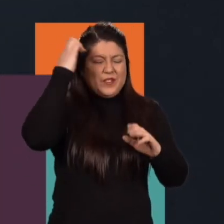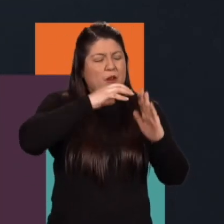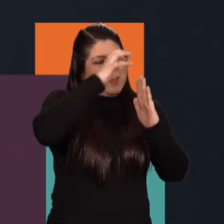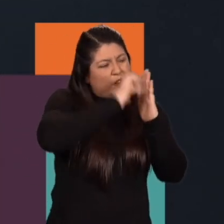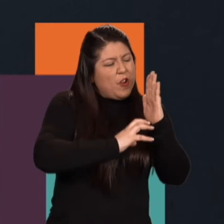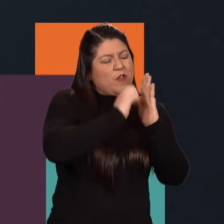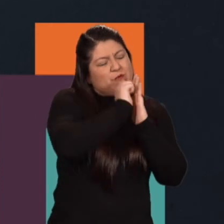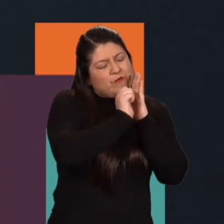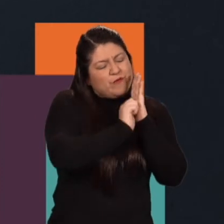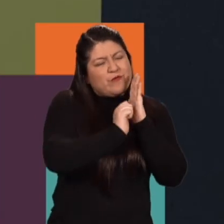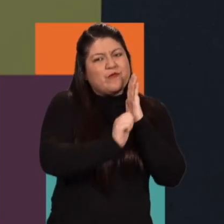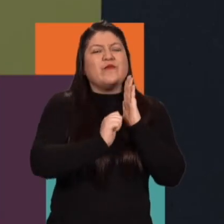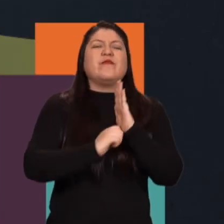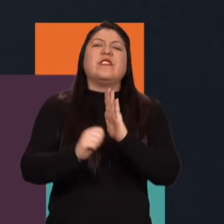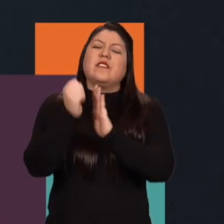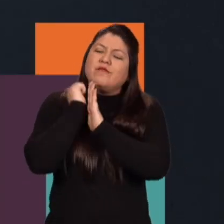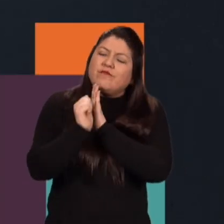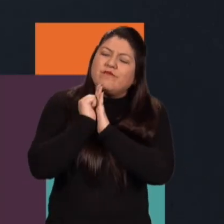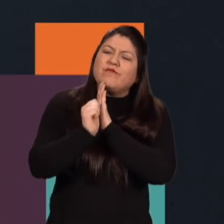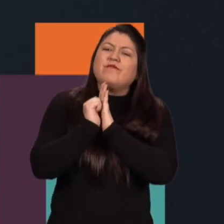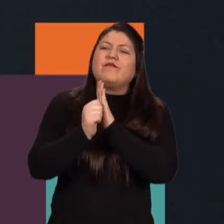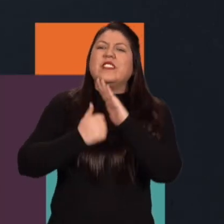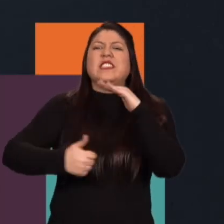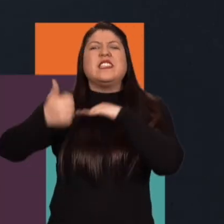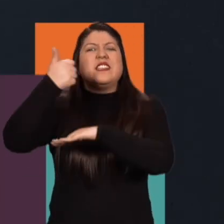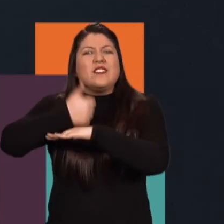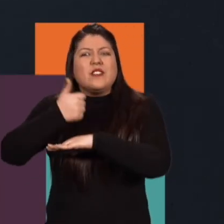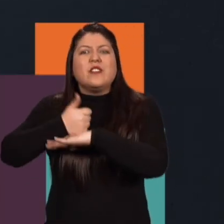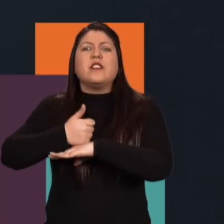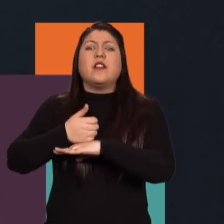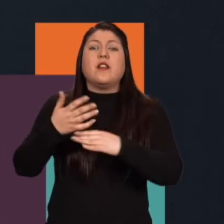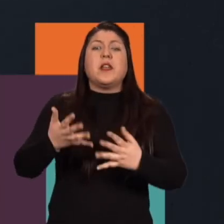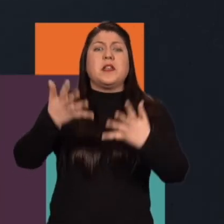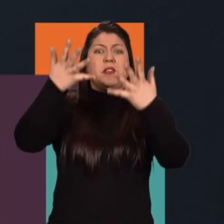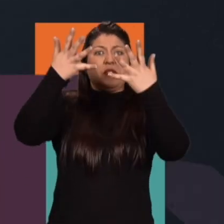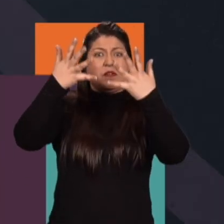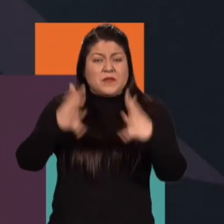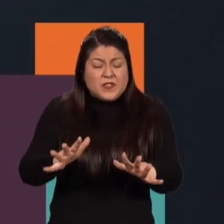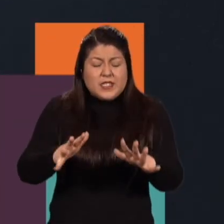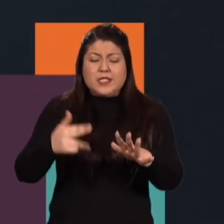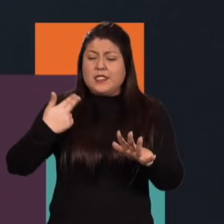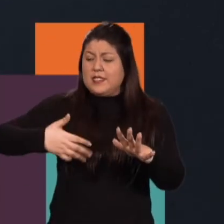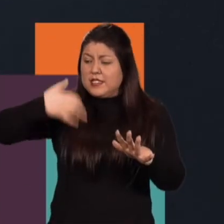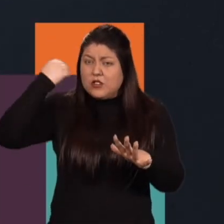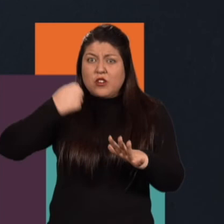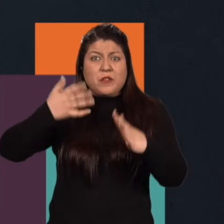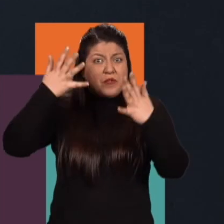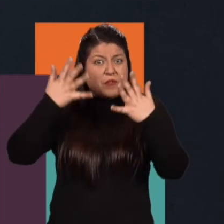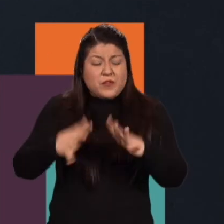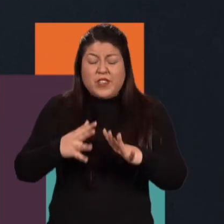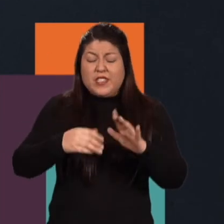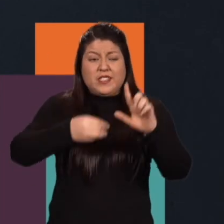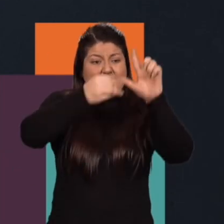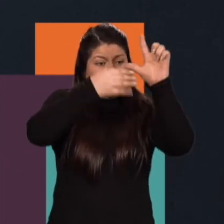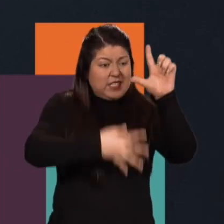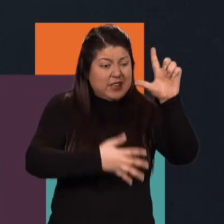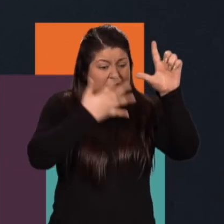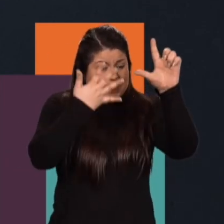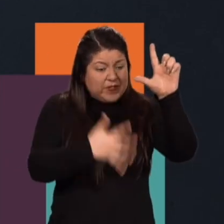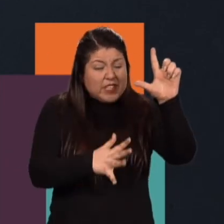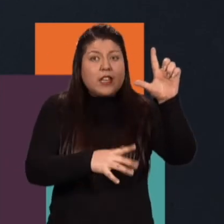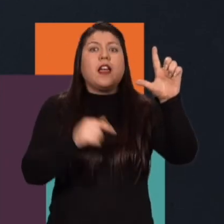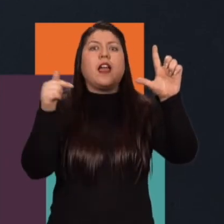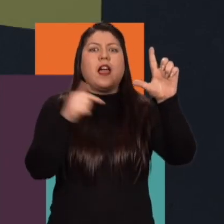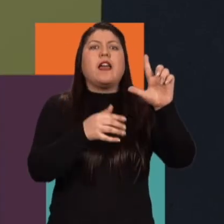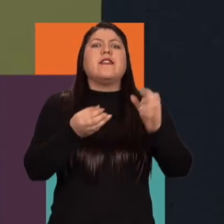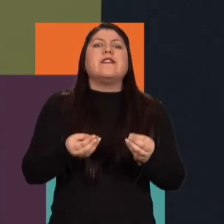responsabilidad de guionistas y directores que esas historias definitivamente cuando se cierren o cuando se